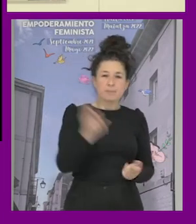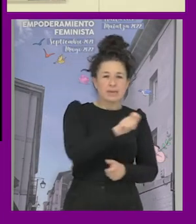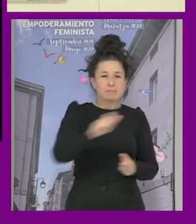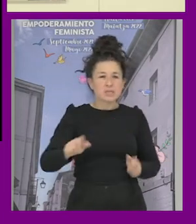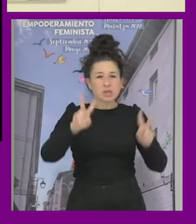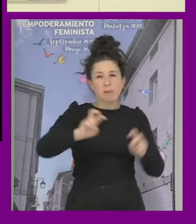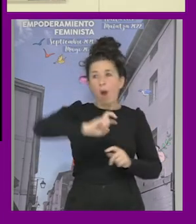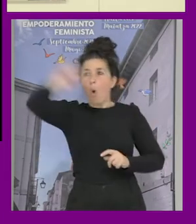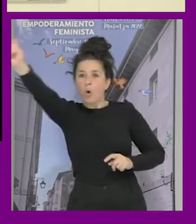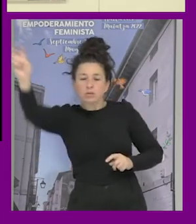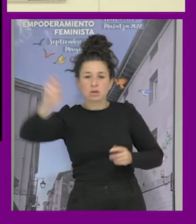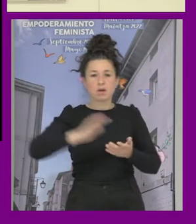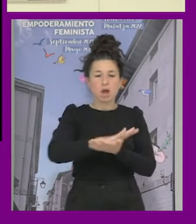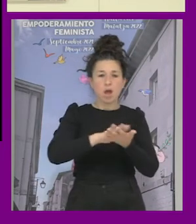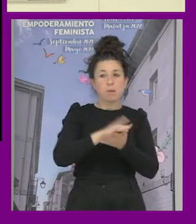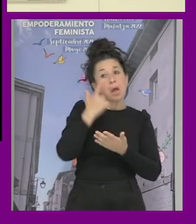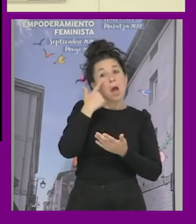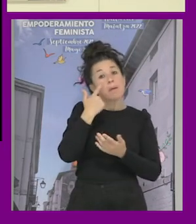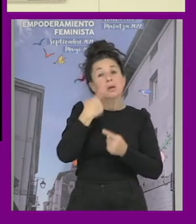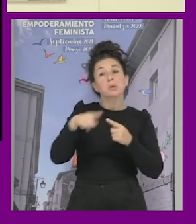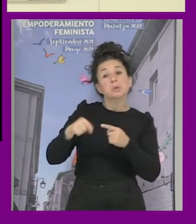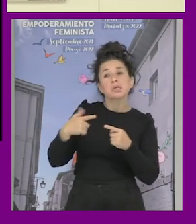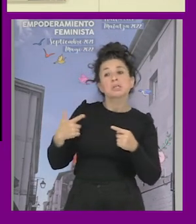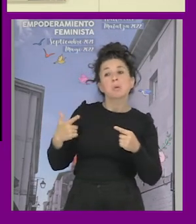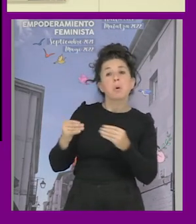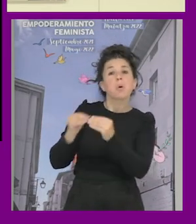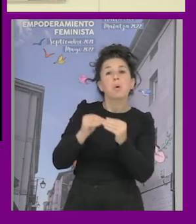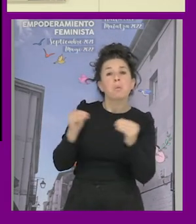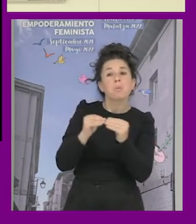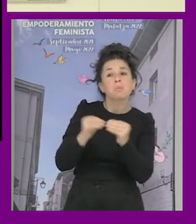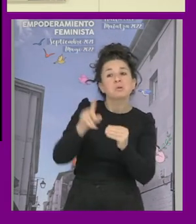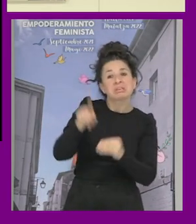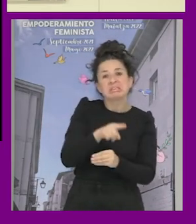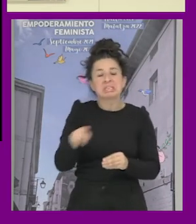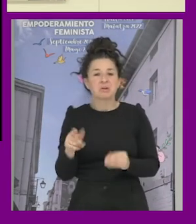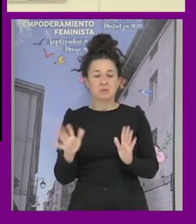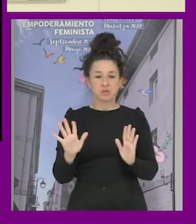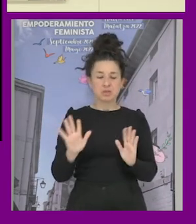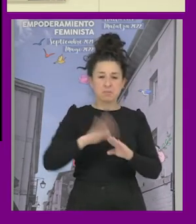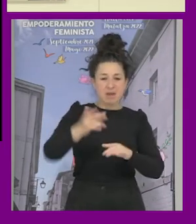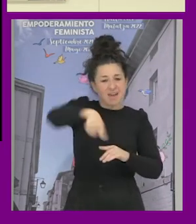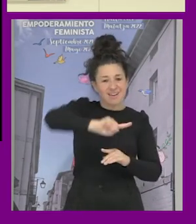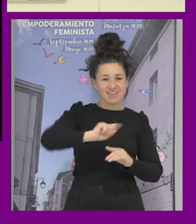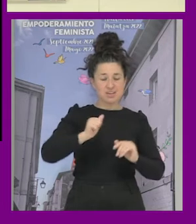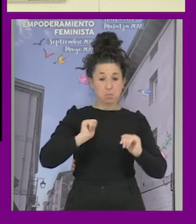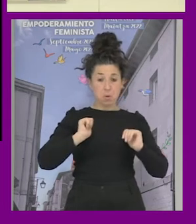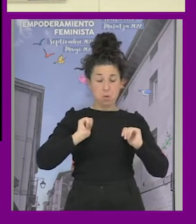a ver si hay algo en común o no no por tanto de entrada era como algo que para ellas mismas era algo